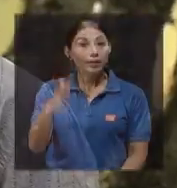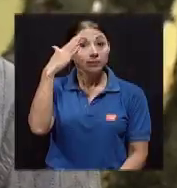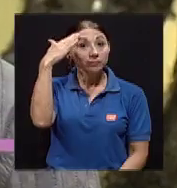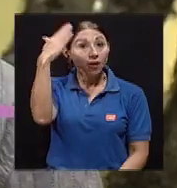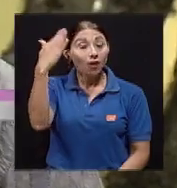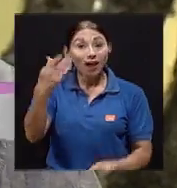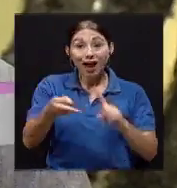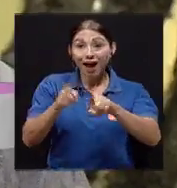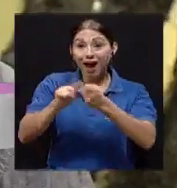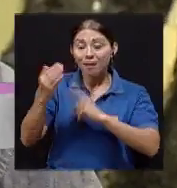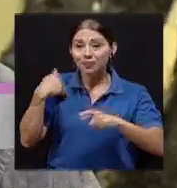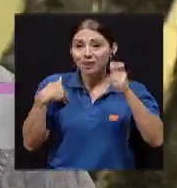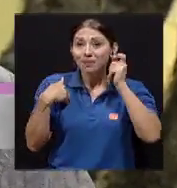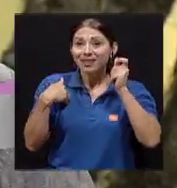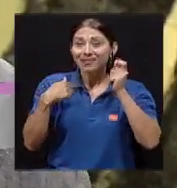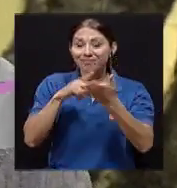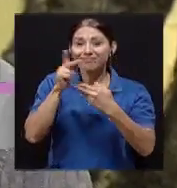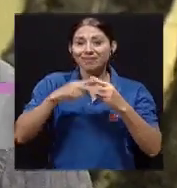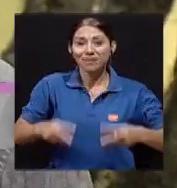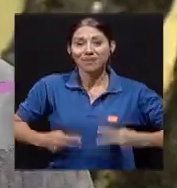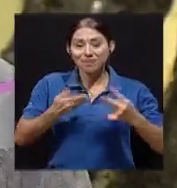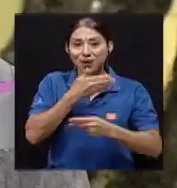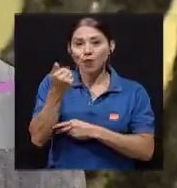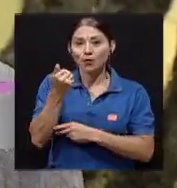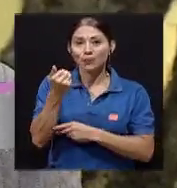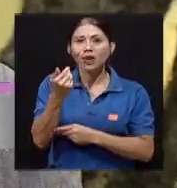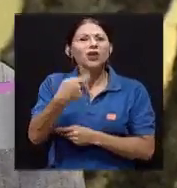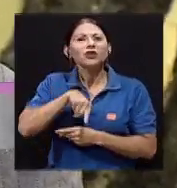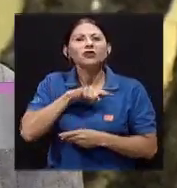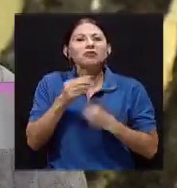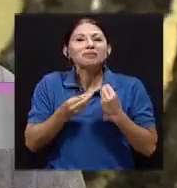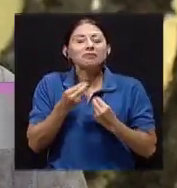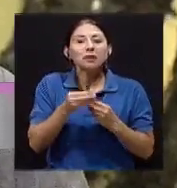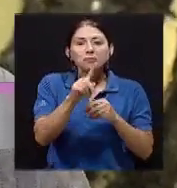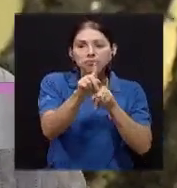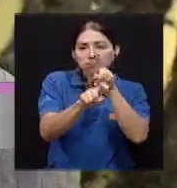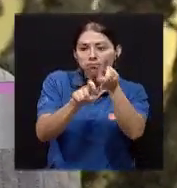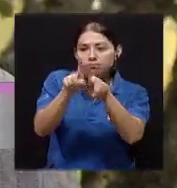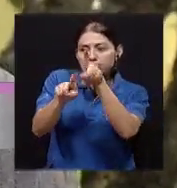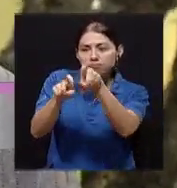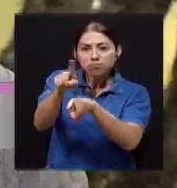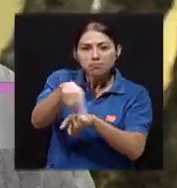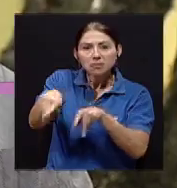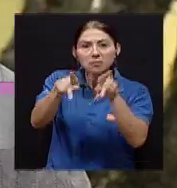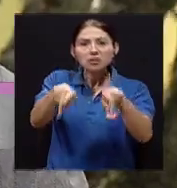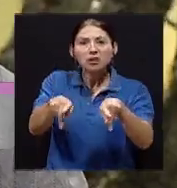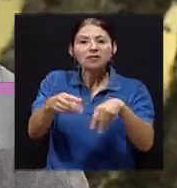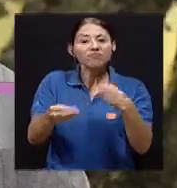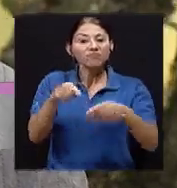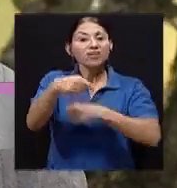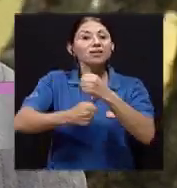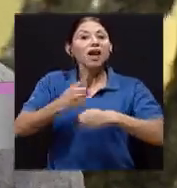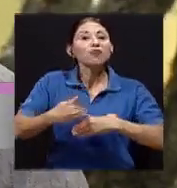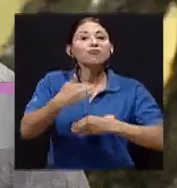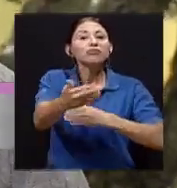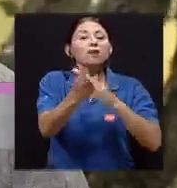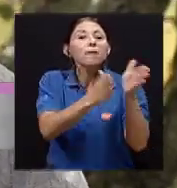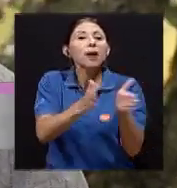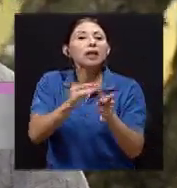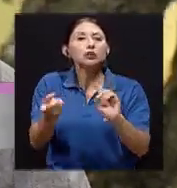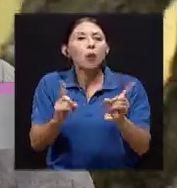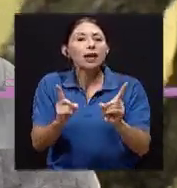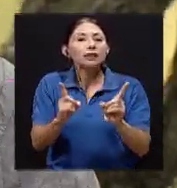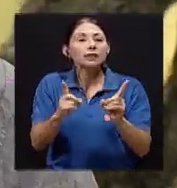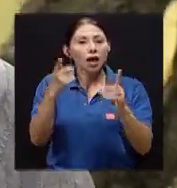Hola amigos y amigas de Vivir Mejor. En esta ocasión, le preguntamos a algunas personas acerca de sus planes para este año y cómo pretenden